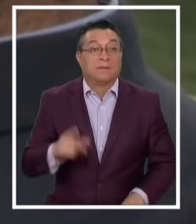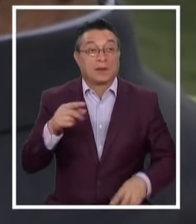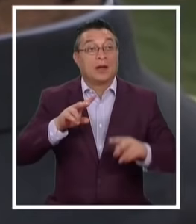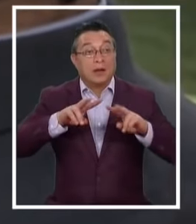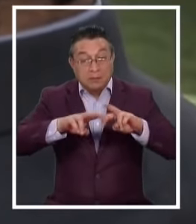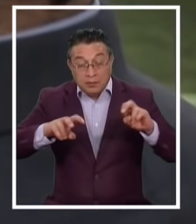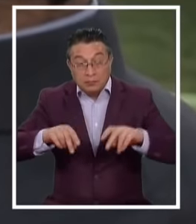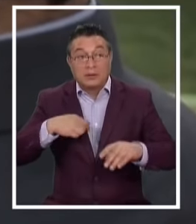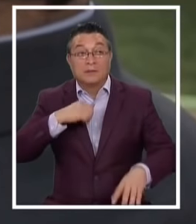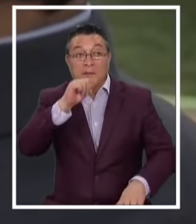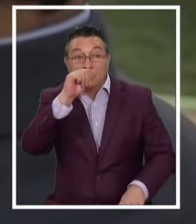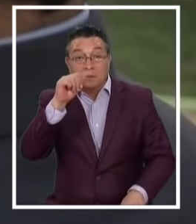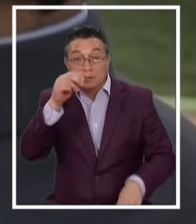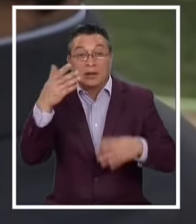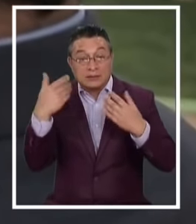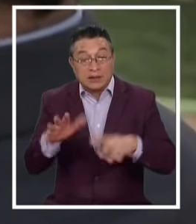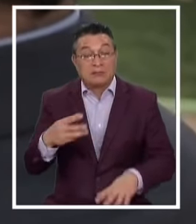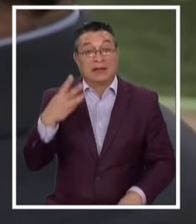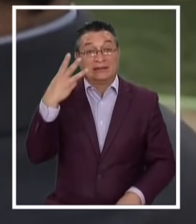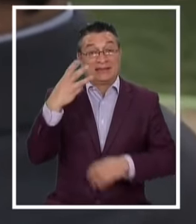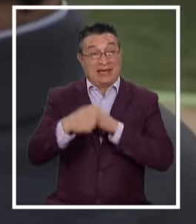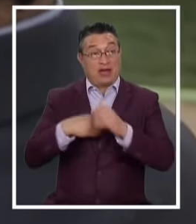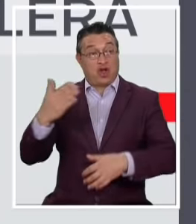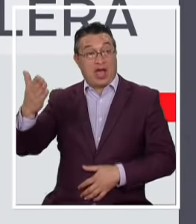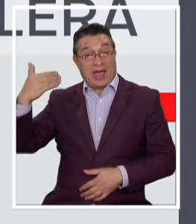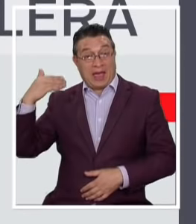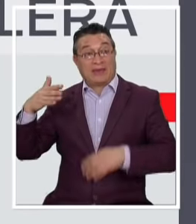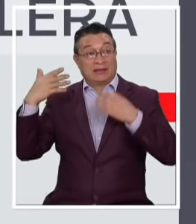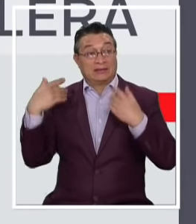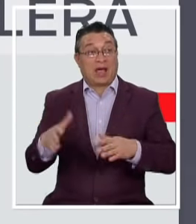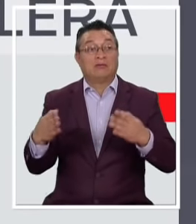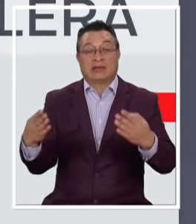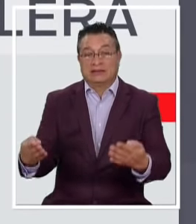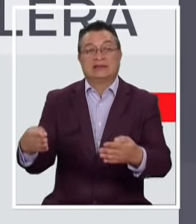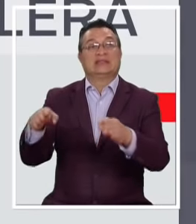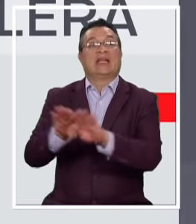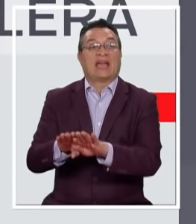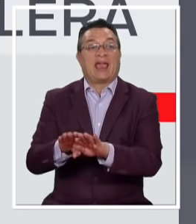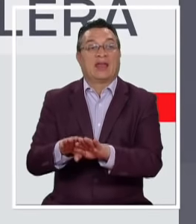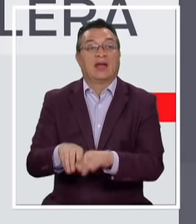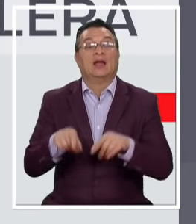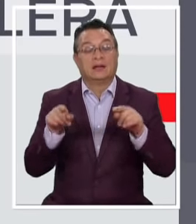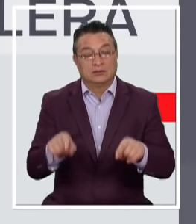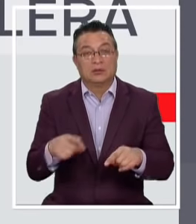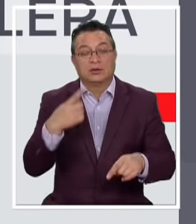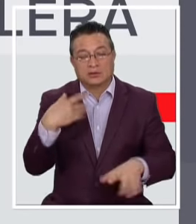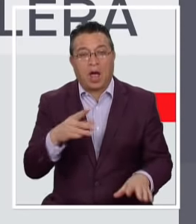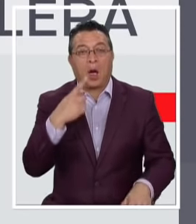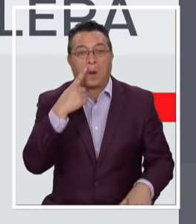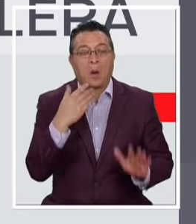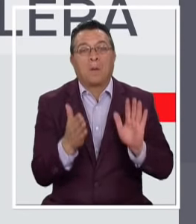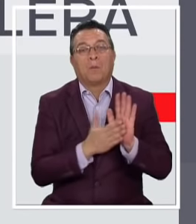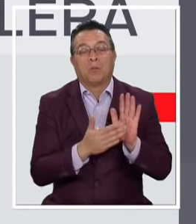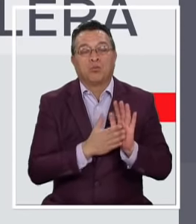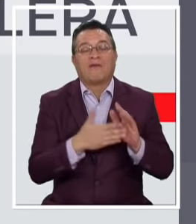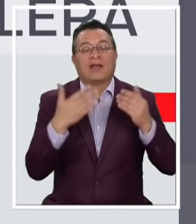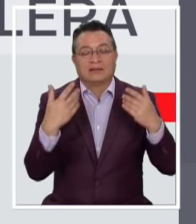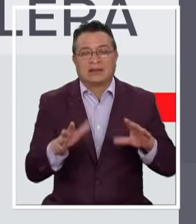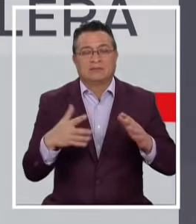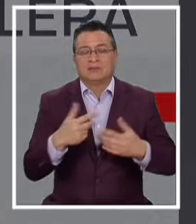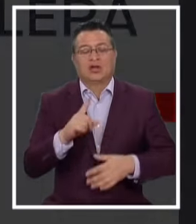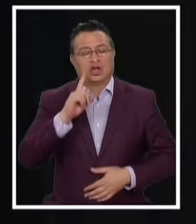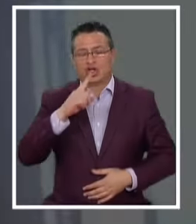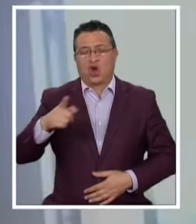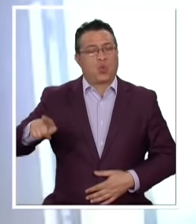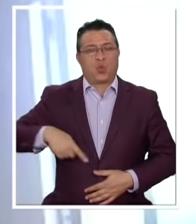narcotráfico Que se desarrollaron Hace más de tres años Están cerradas Y se encuentra Acreditada Y probada Mi absoluta